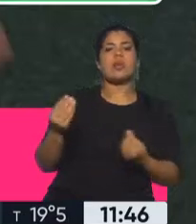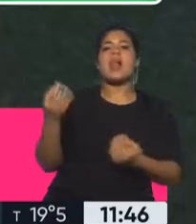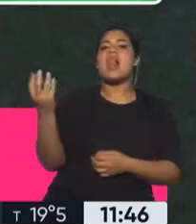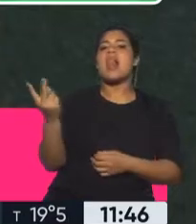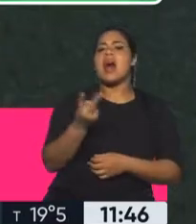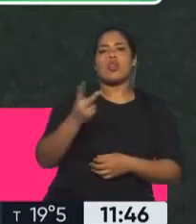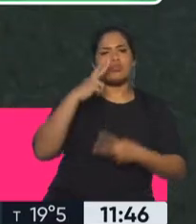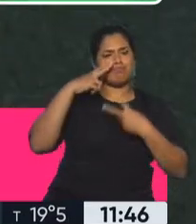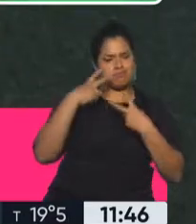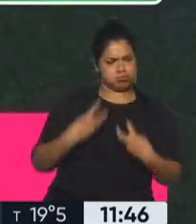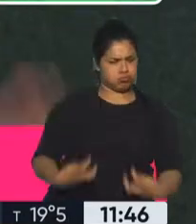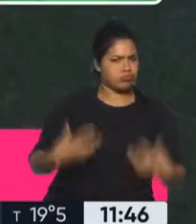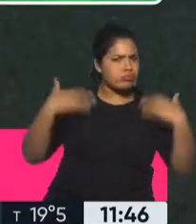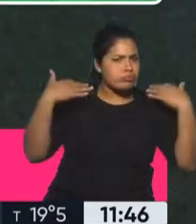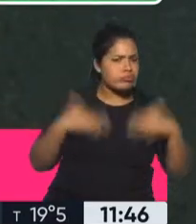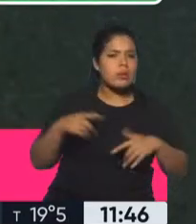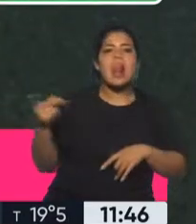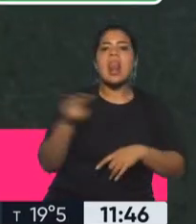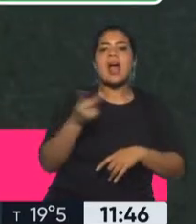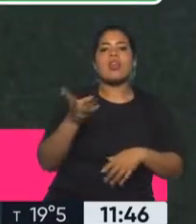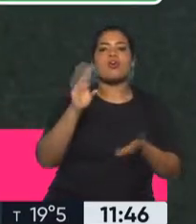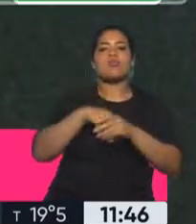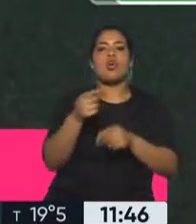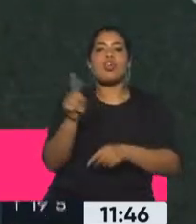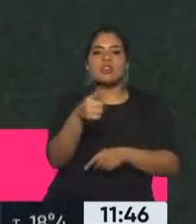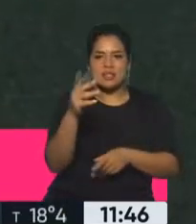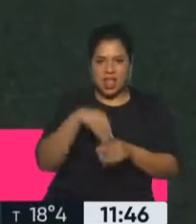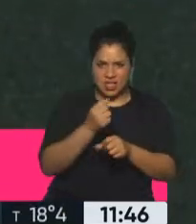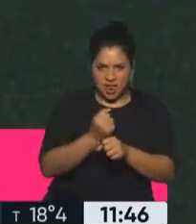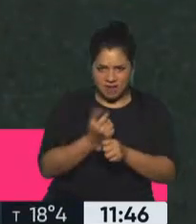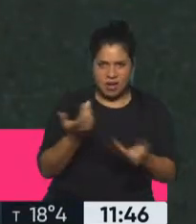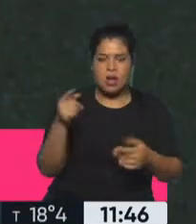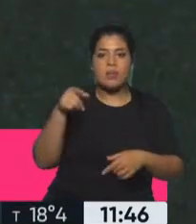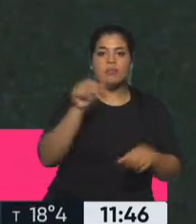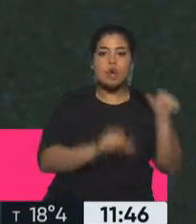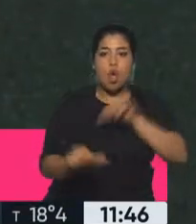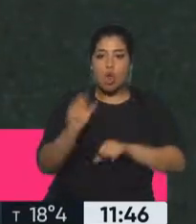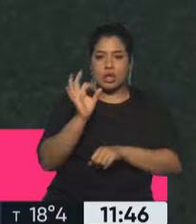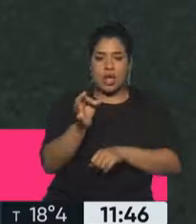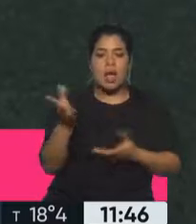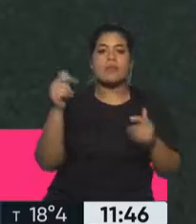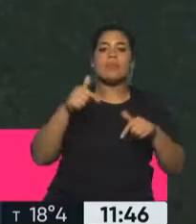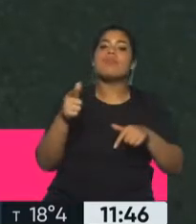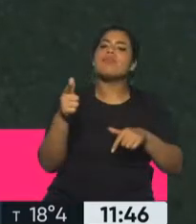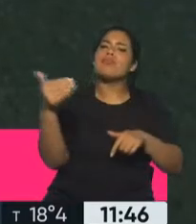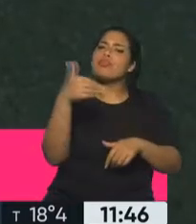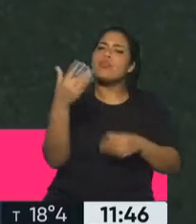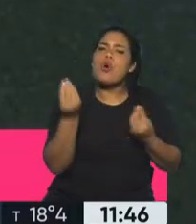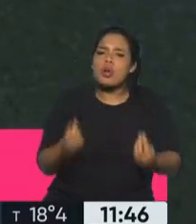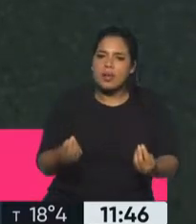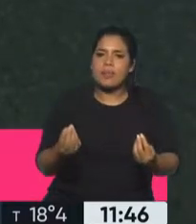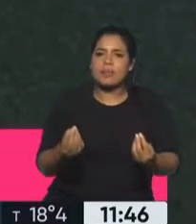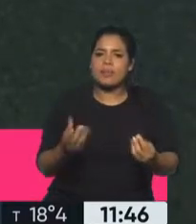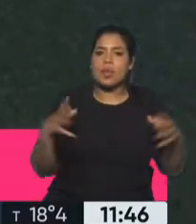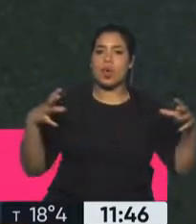muy grosas investigadoras. Las dos son investigadoras de CONICET, son biólogas, pero hoy están acá porque son parte, integrantes de un